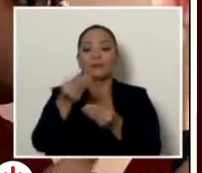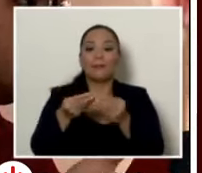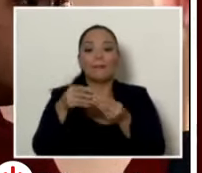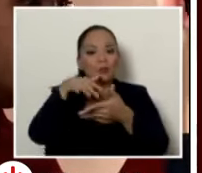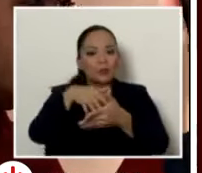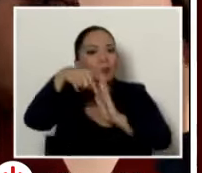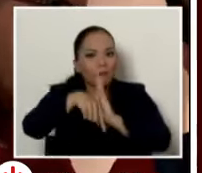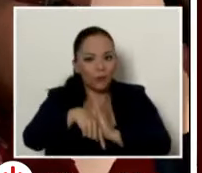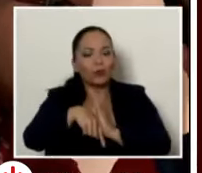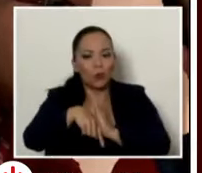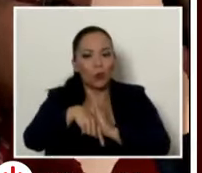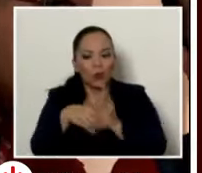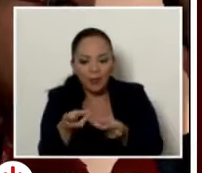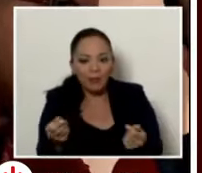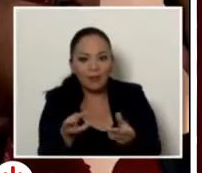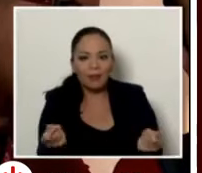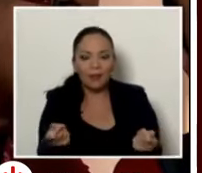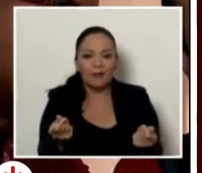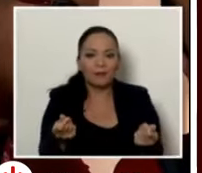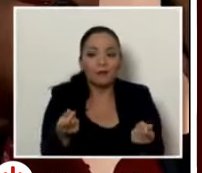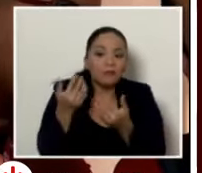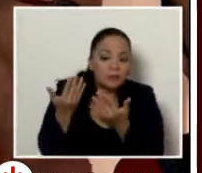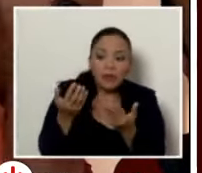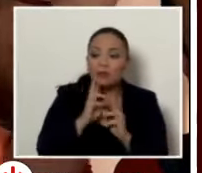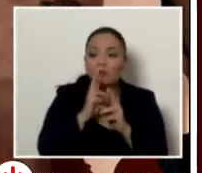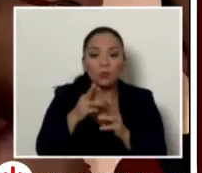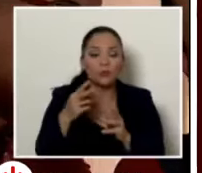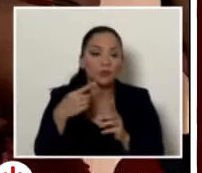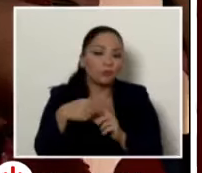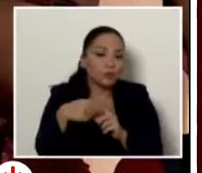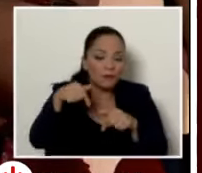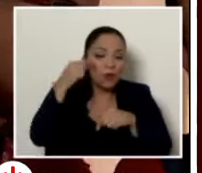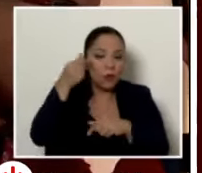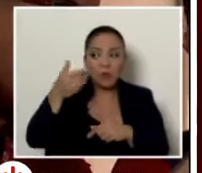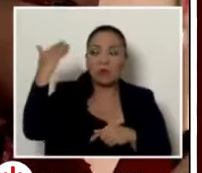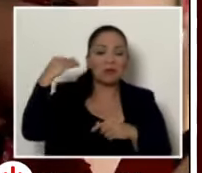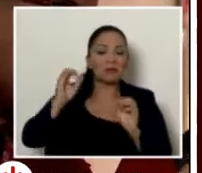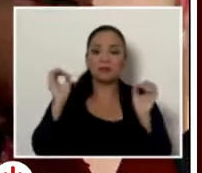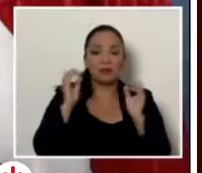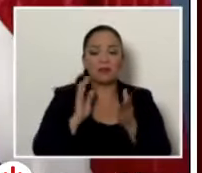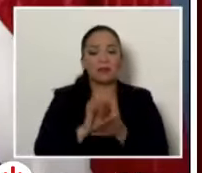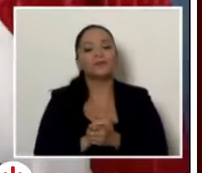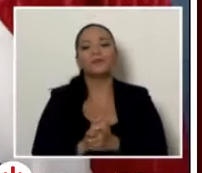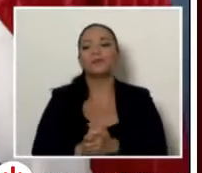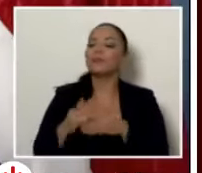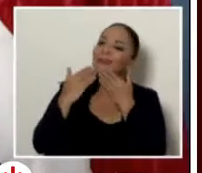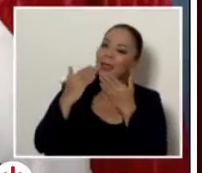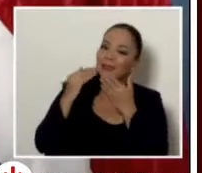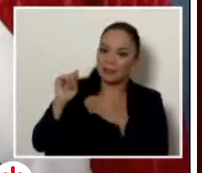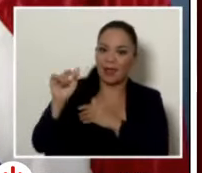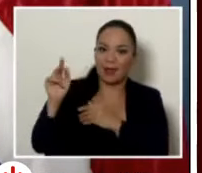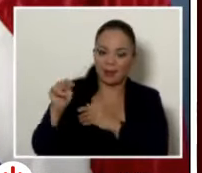y están esperando una respuesta positiva de este gobierno porque en otros no se ha logrado nada presidente muchas gracias don Alan sí